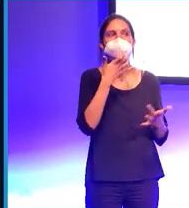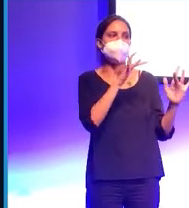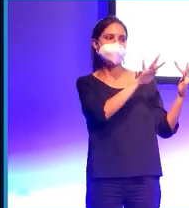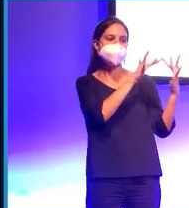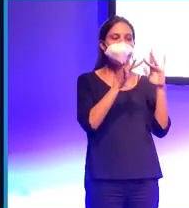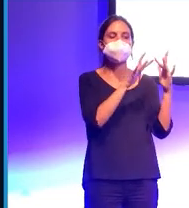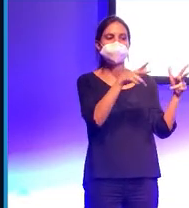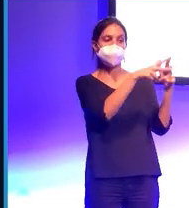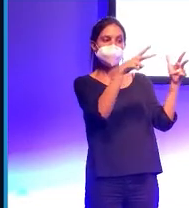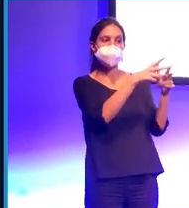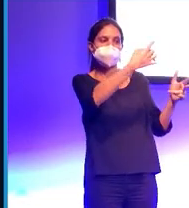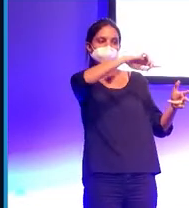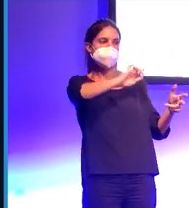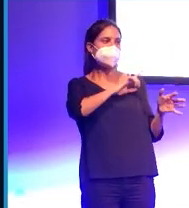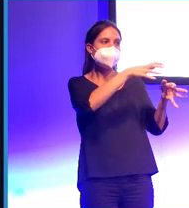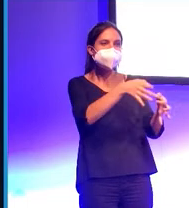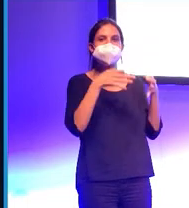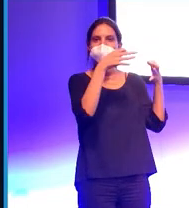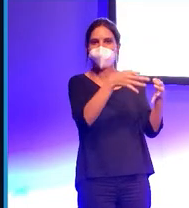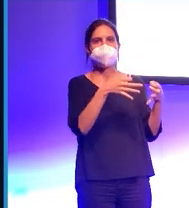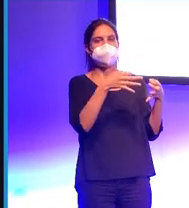sociales nosotros estamos todo el rato